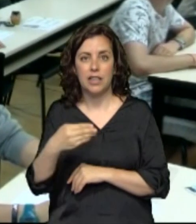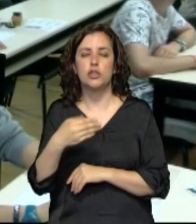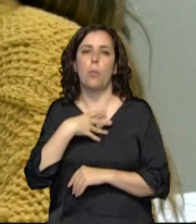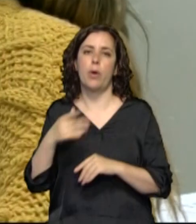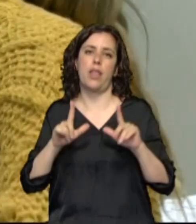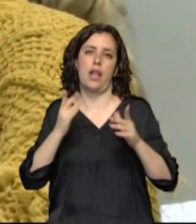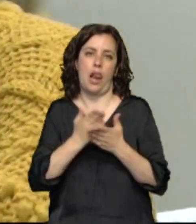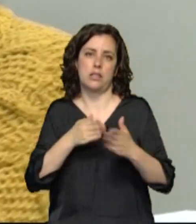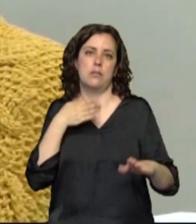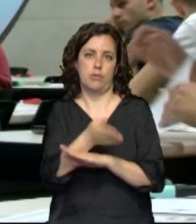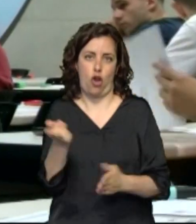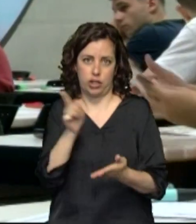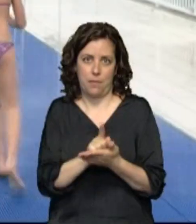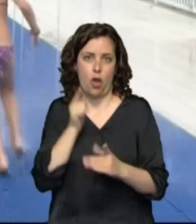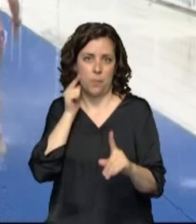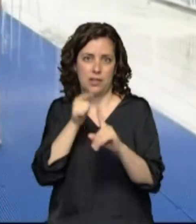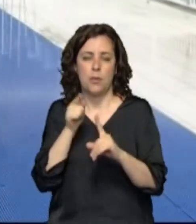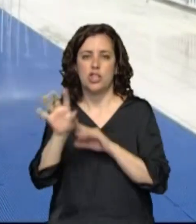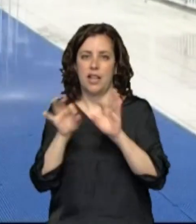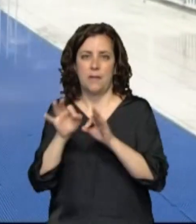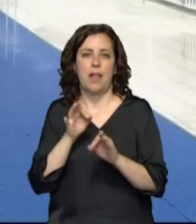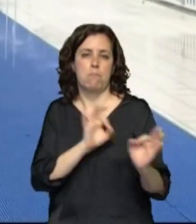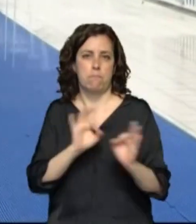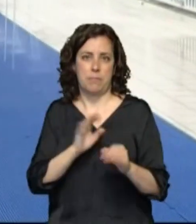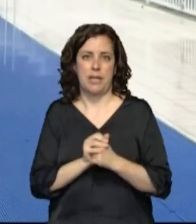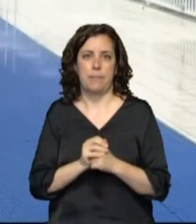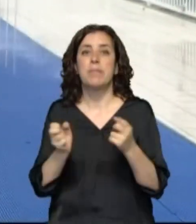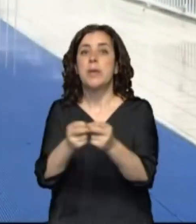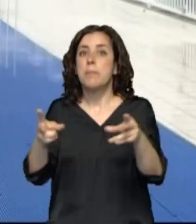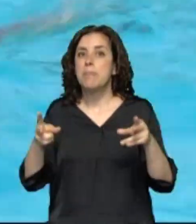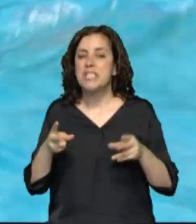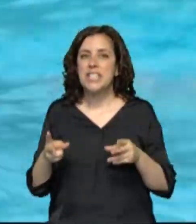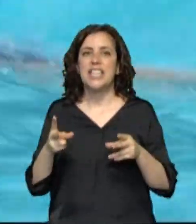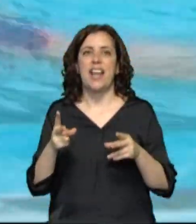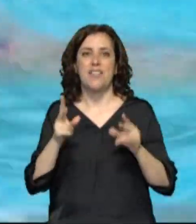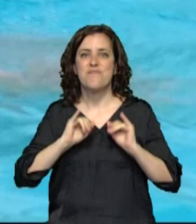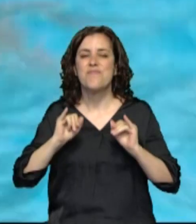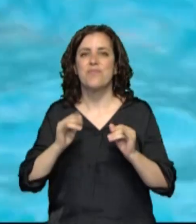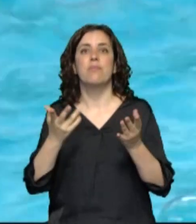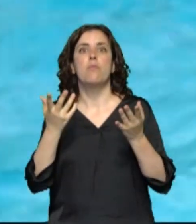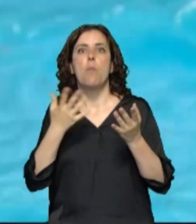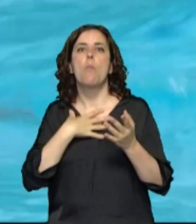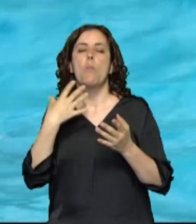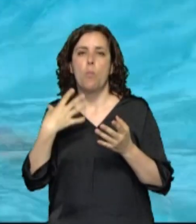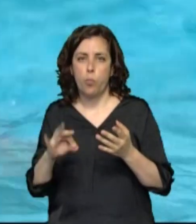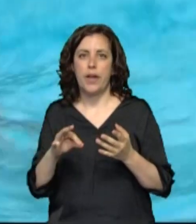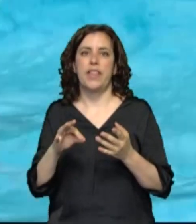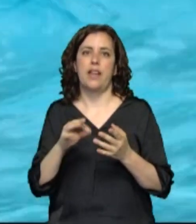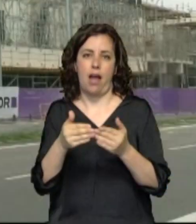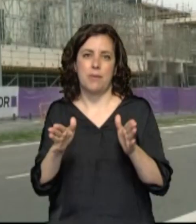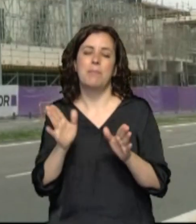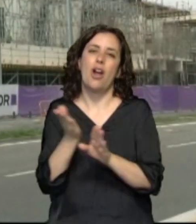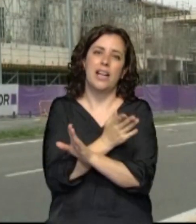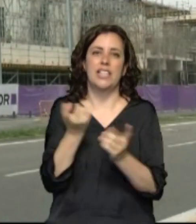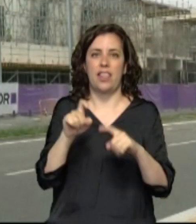la EBAU, la prueba de acceso a la universidad. Las piscinas recreativas podrán abrir al público con cita previa y con un aforo máximo del 30%.